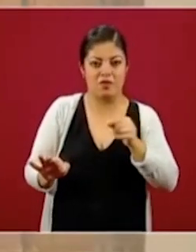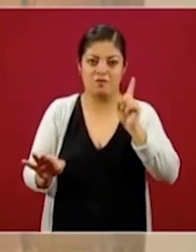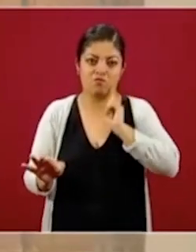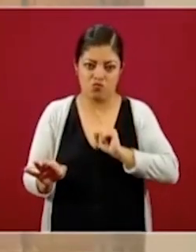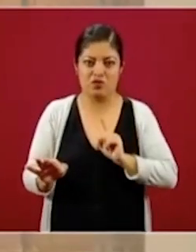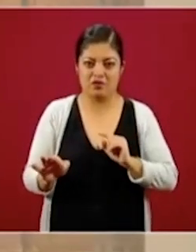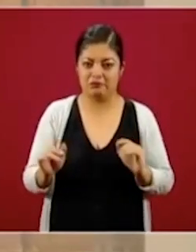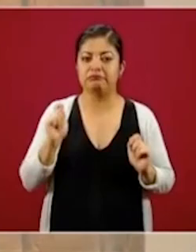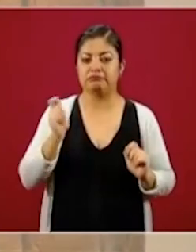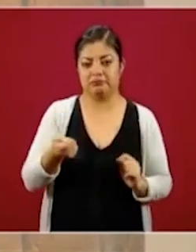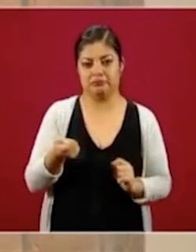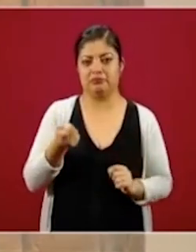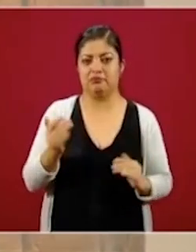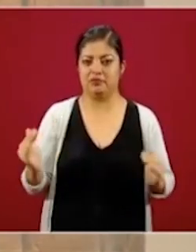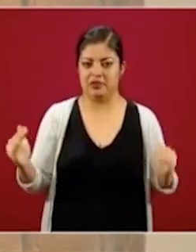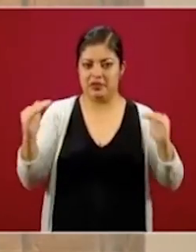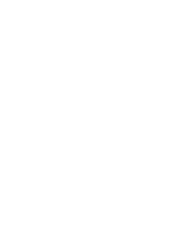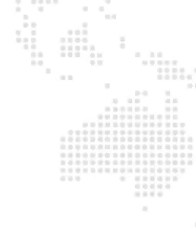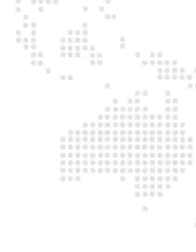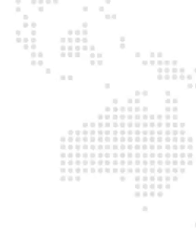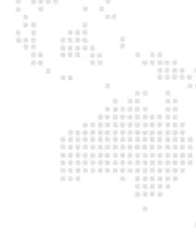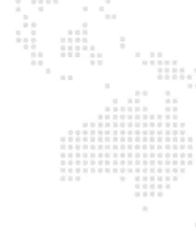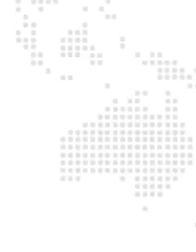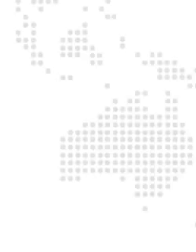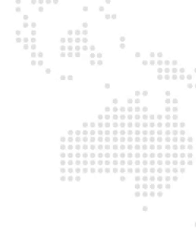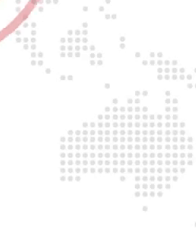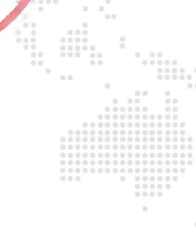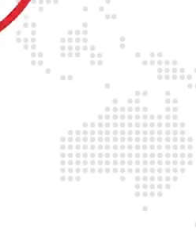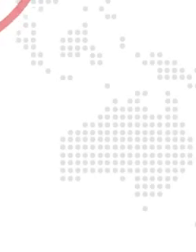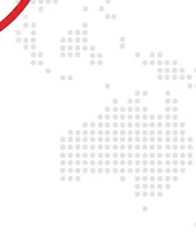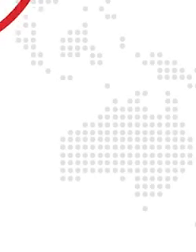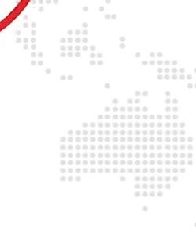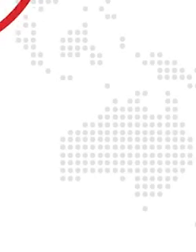equidad entre los géneros. ¡Gracias!